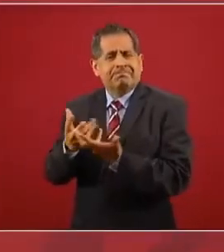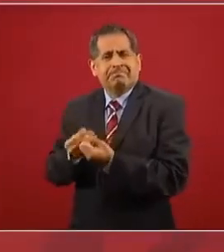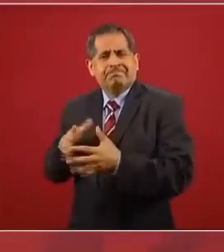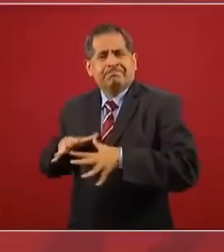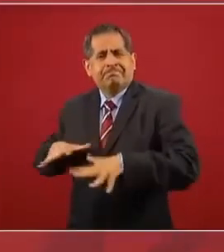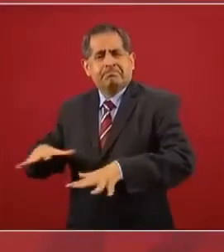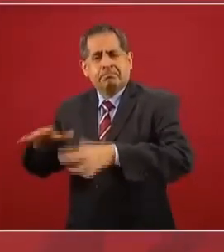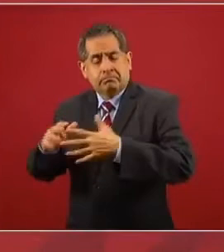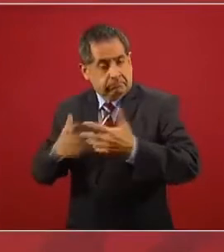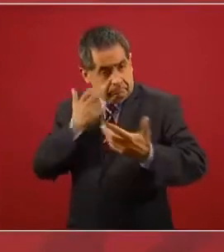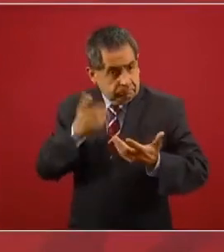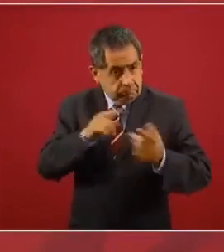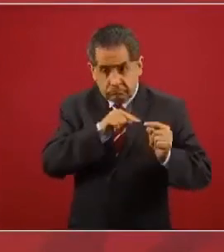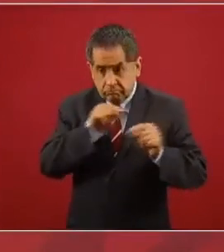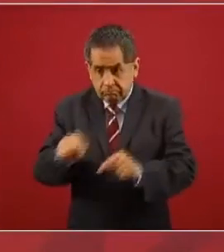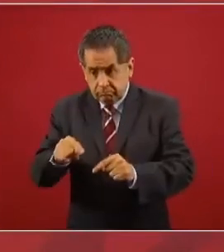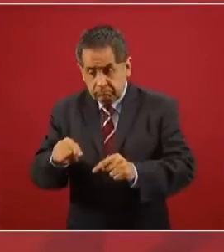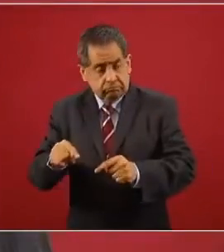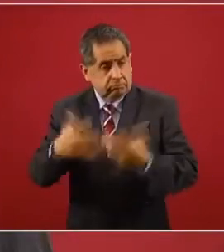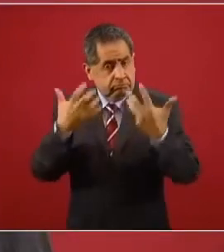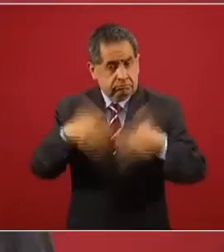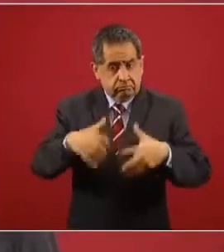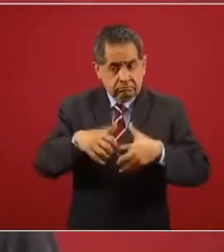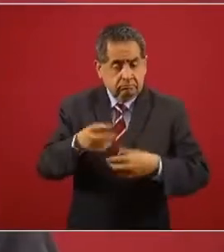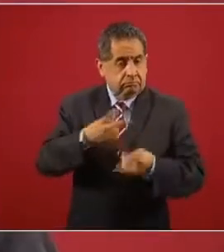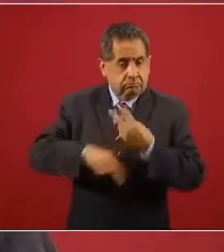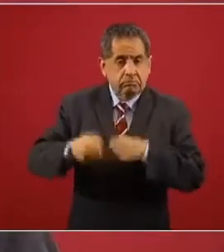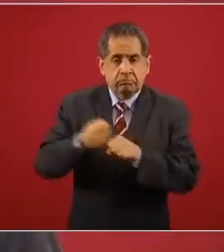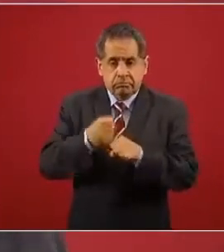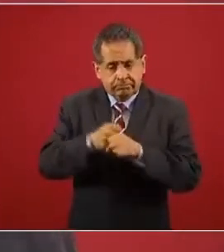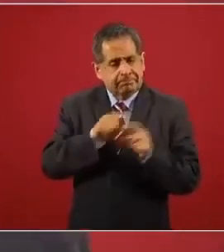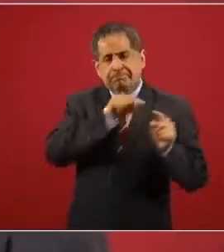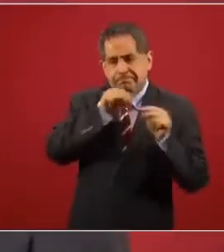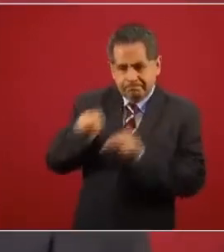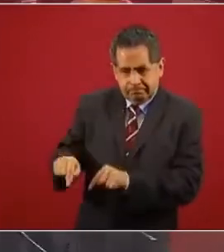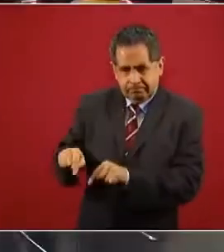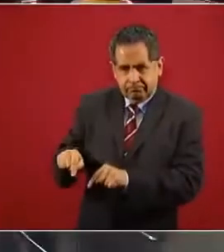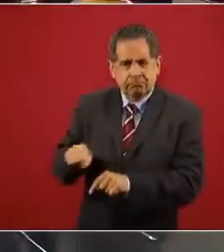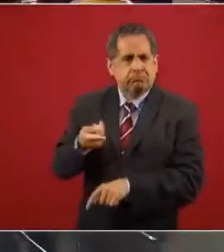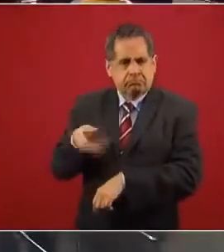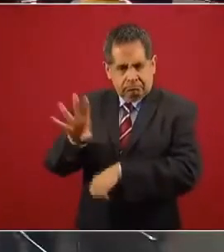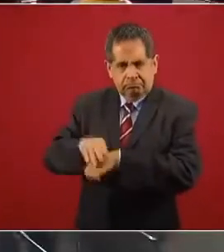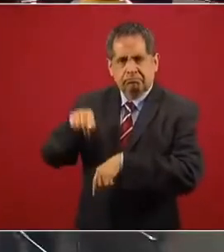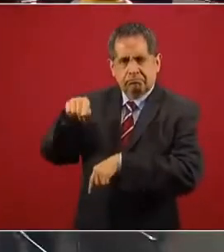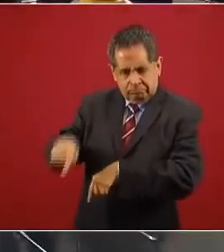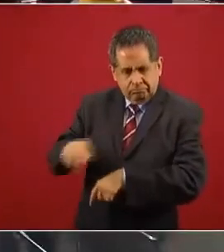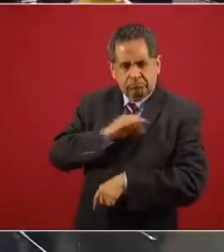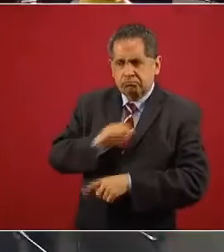Quieren poner plantas para producir cerveza, ahí damos permiso,